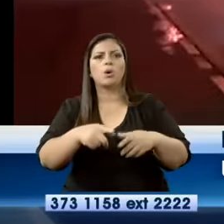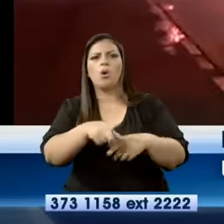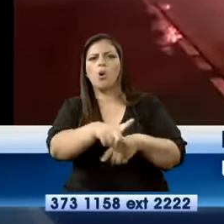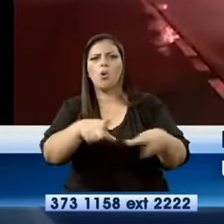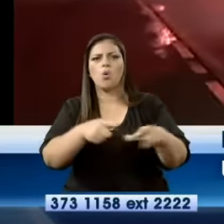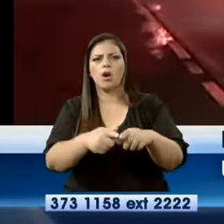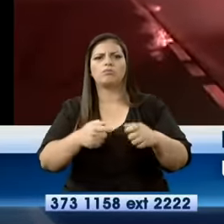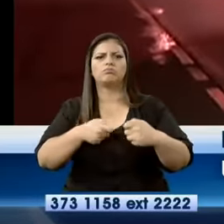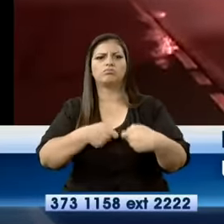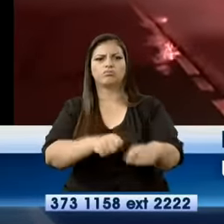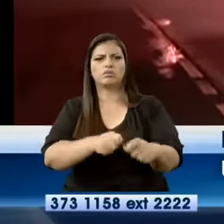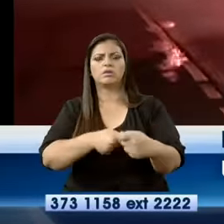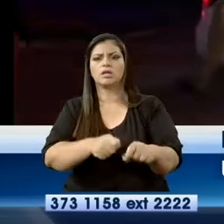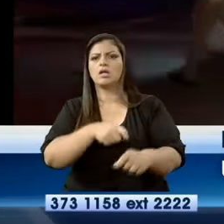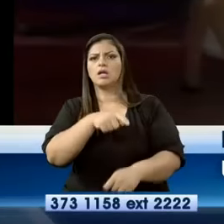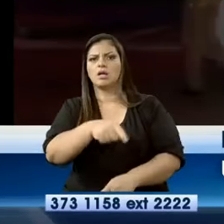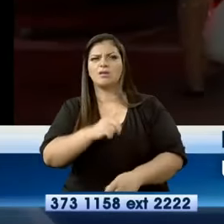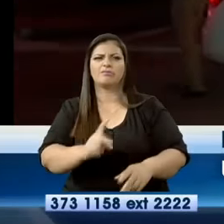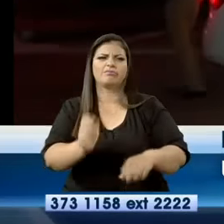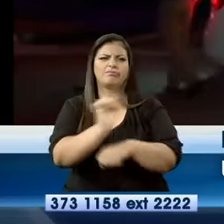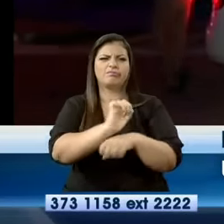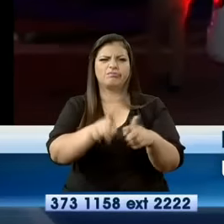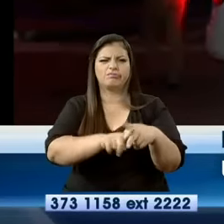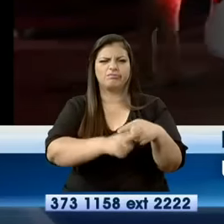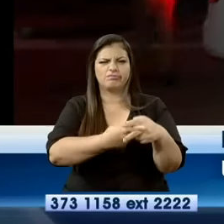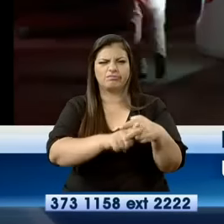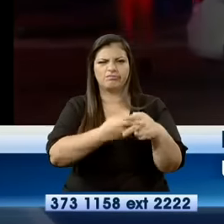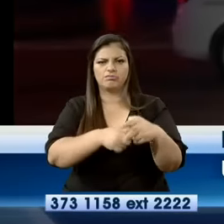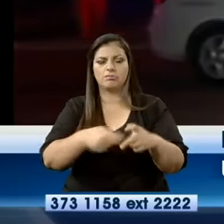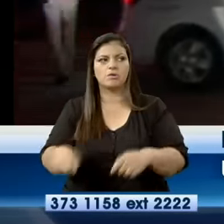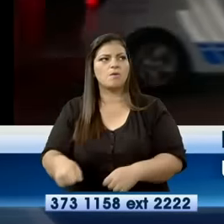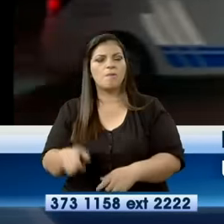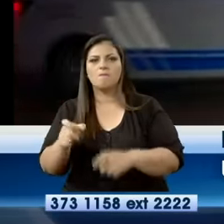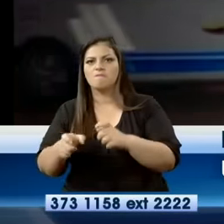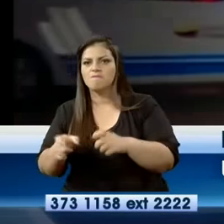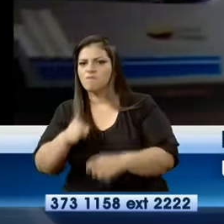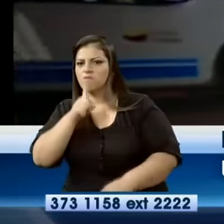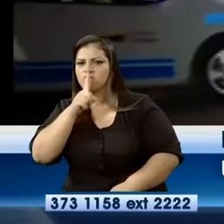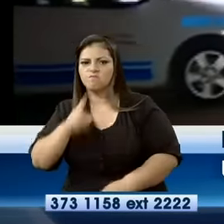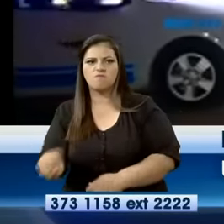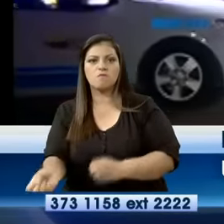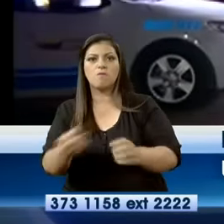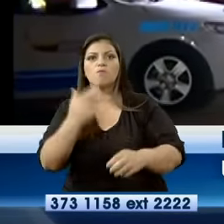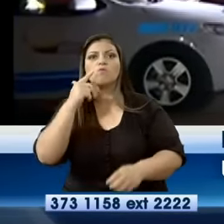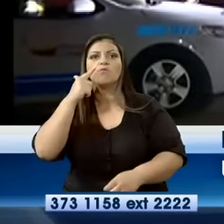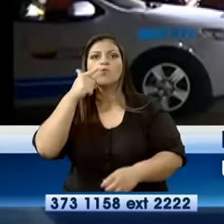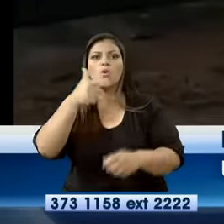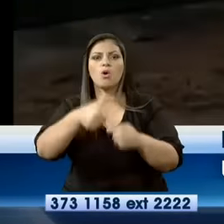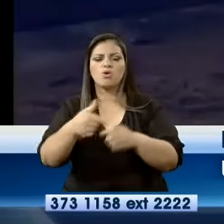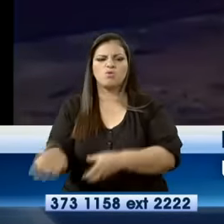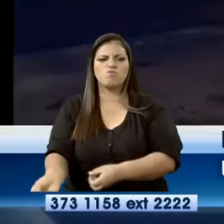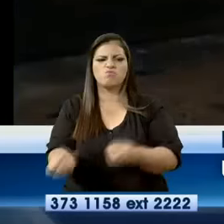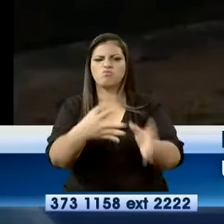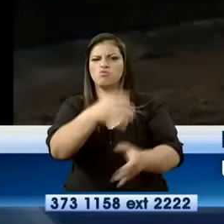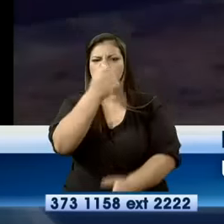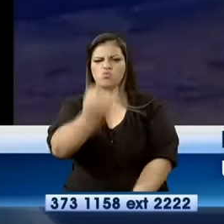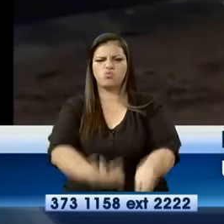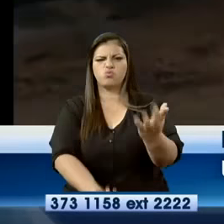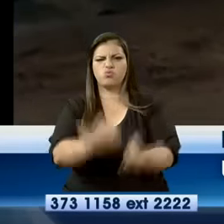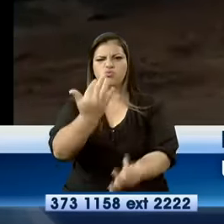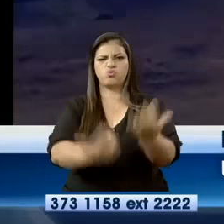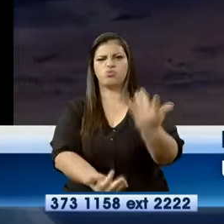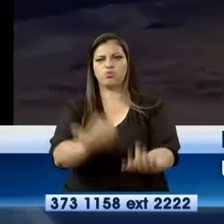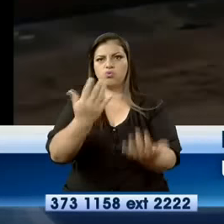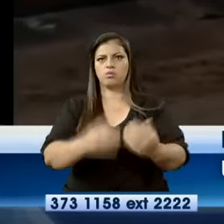y luego prendieron fuego. La novedad fue controlada por elementos del cuerpo de bomberos. Los afectados